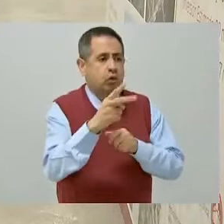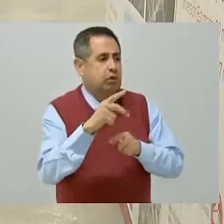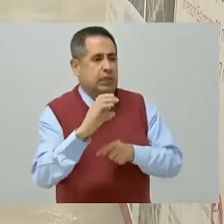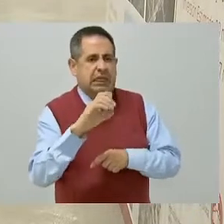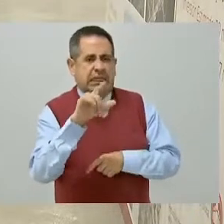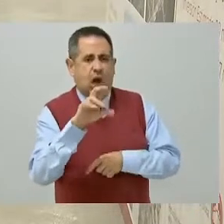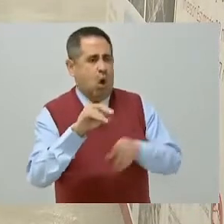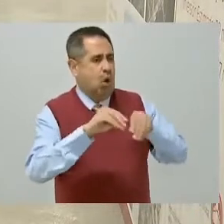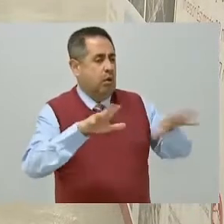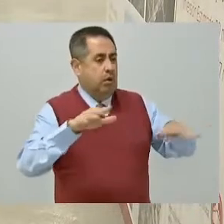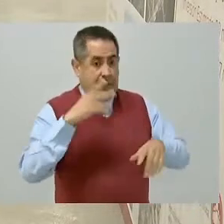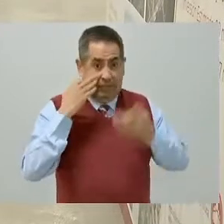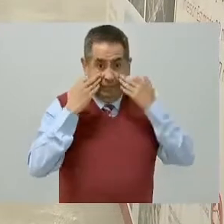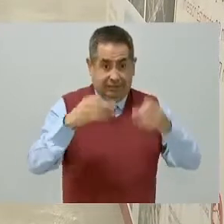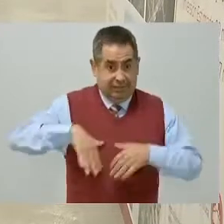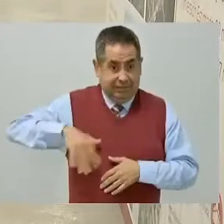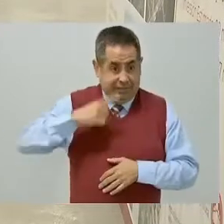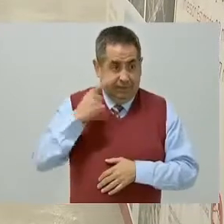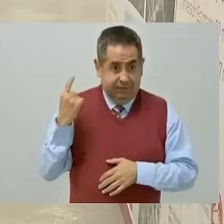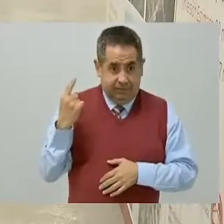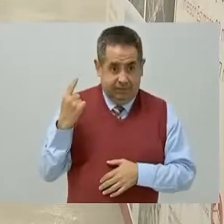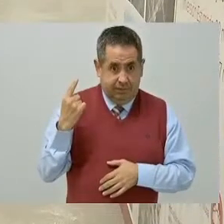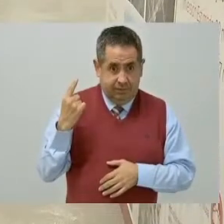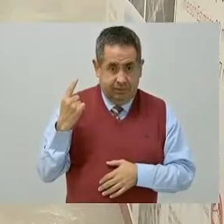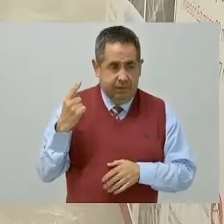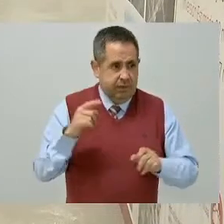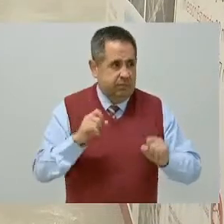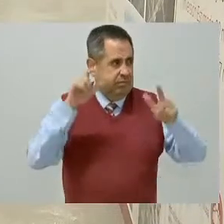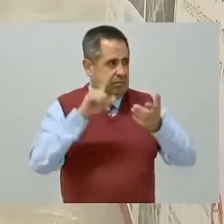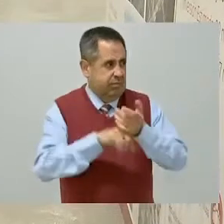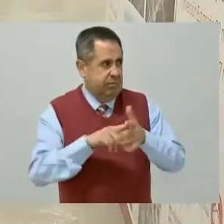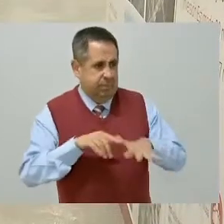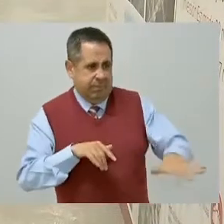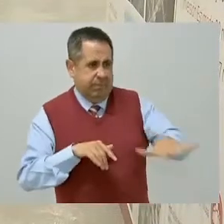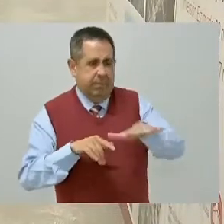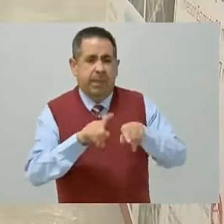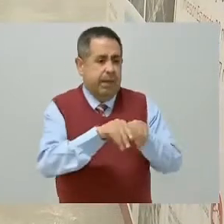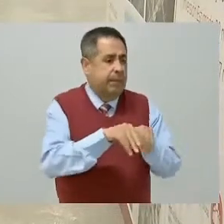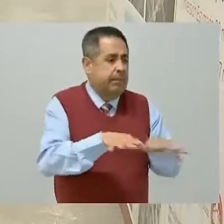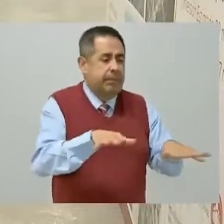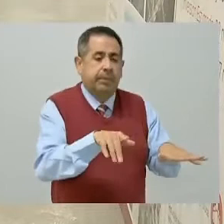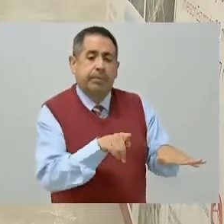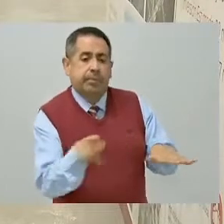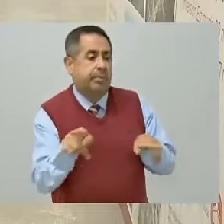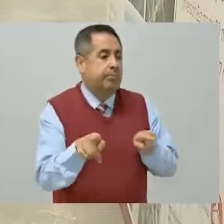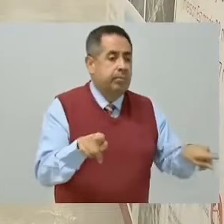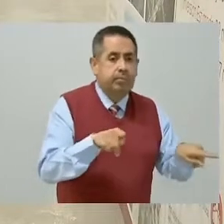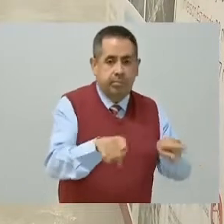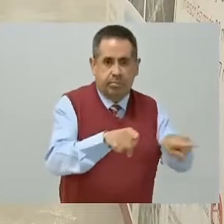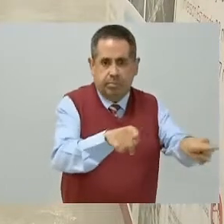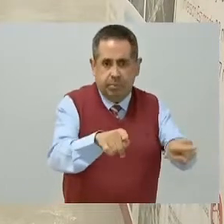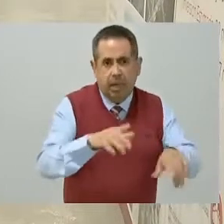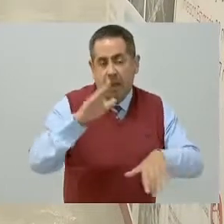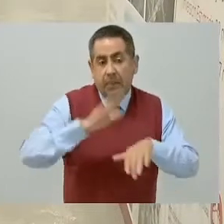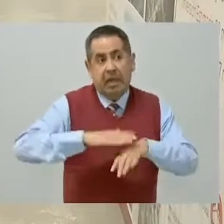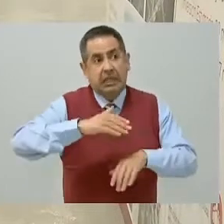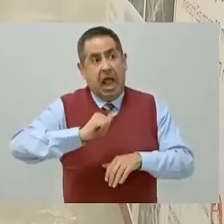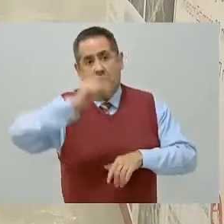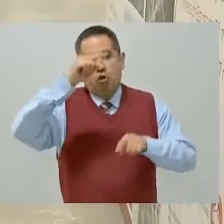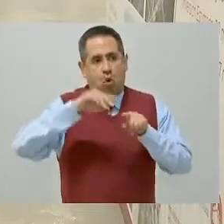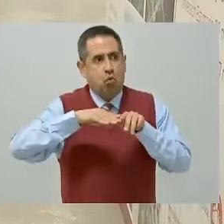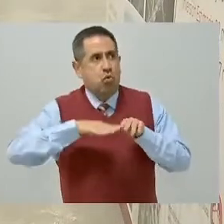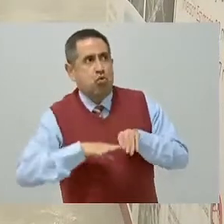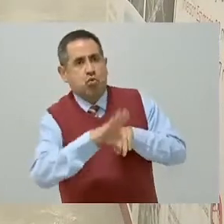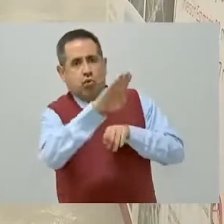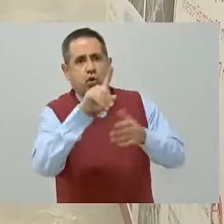de ellos es este que se muestra aquí en el apoyo en delta, y tres claros en el viaducto 4, que es el de la mayor altitud, que tiene